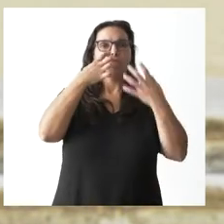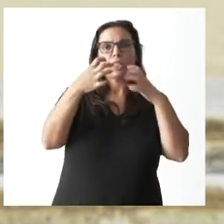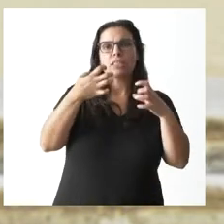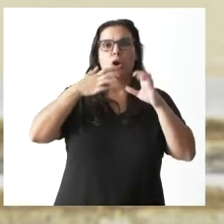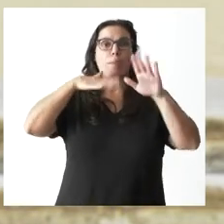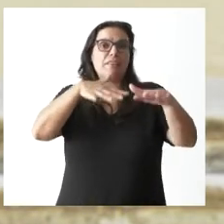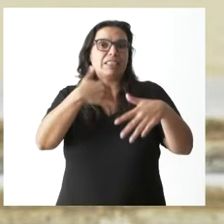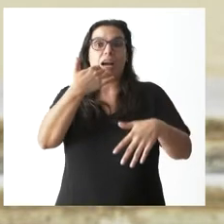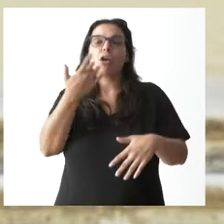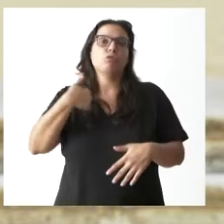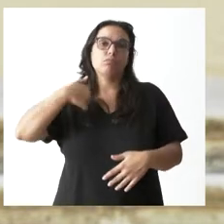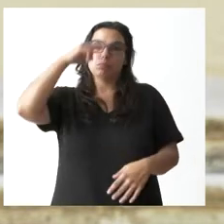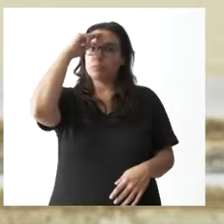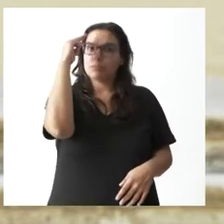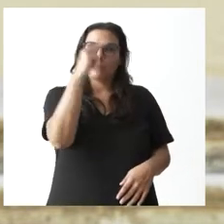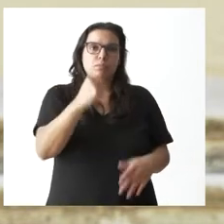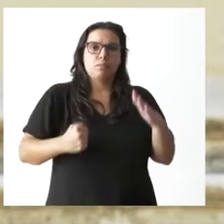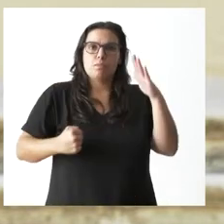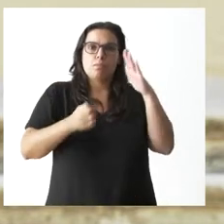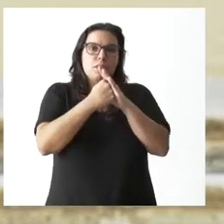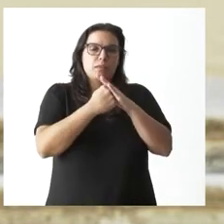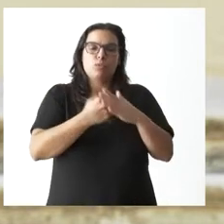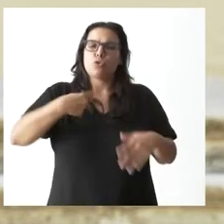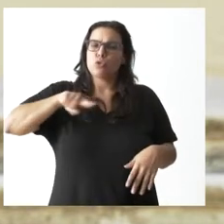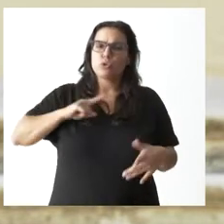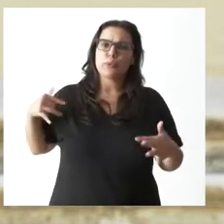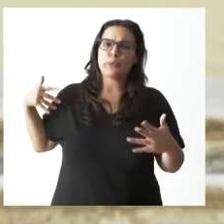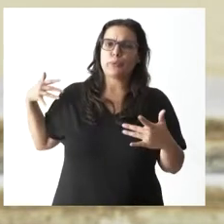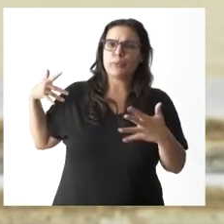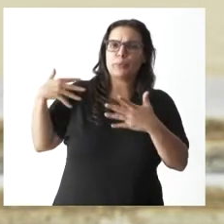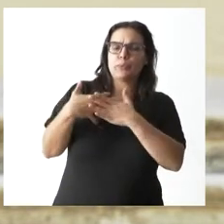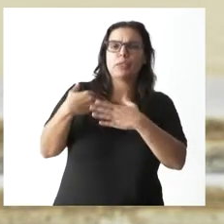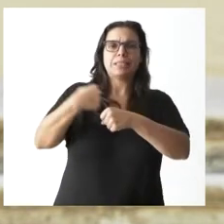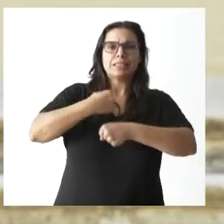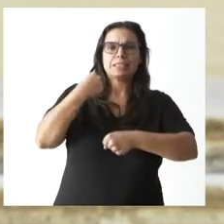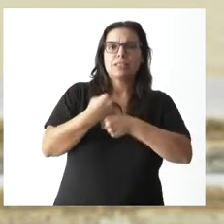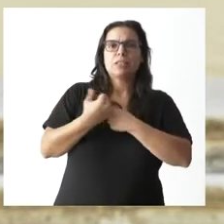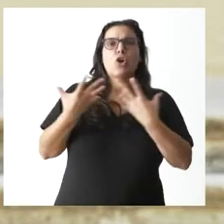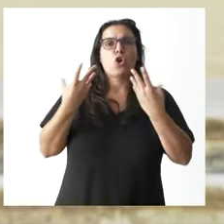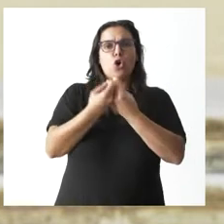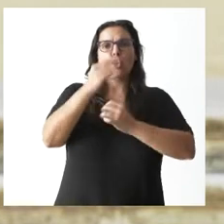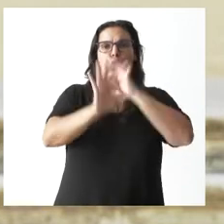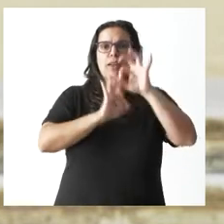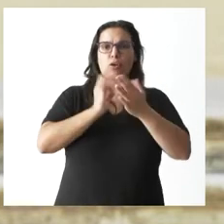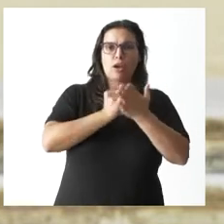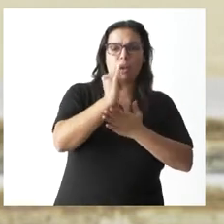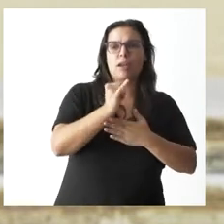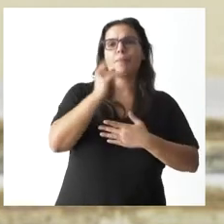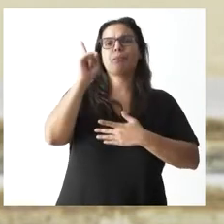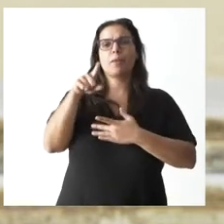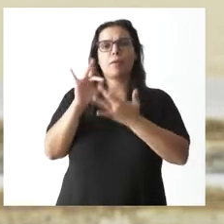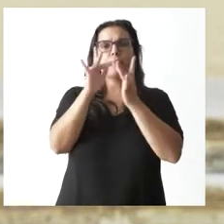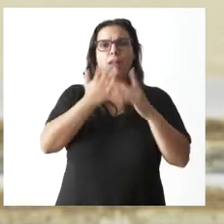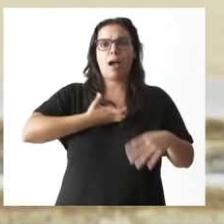respeto más absoluto. Venimos trabajando con las organizaciones agrarias, con los